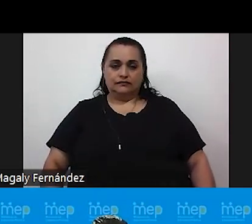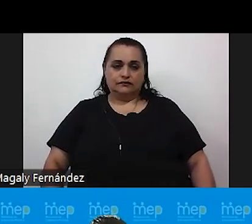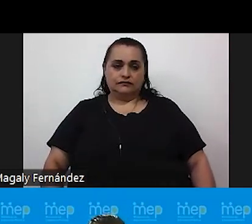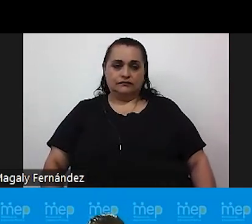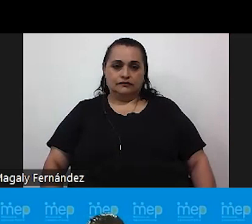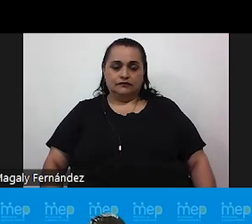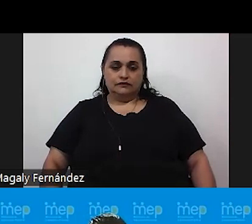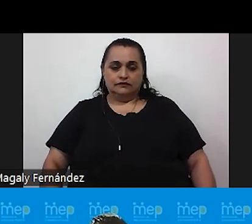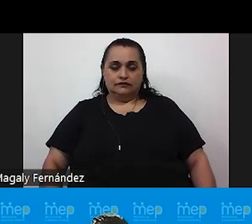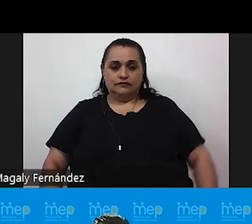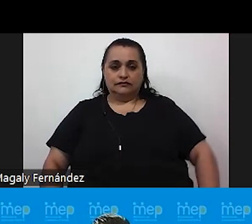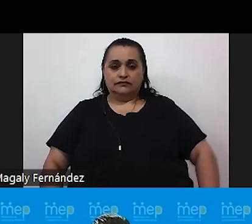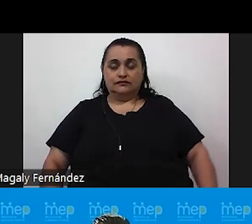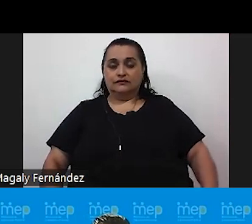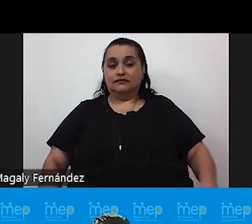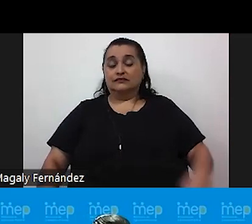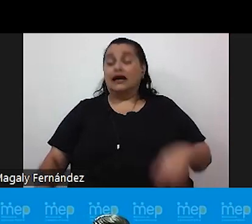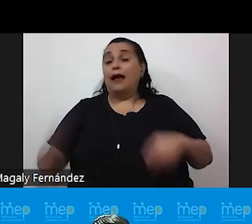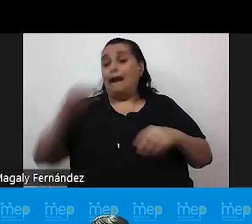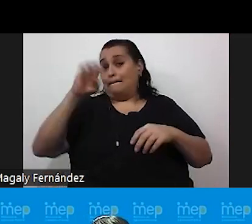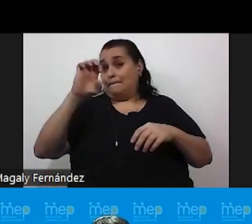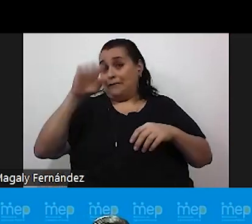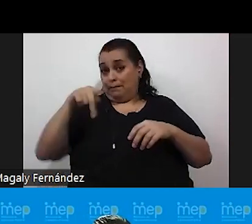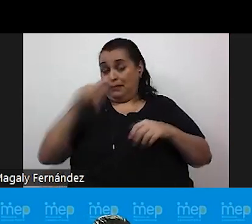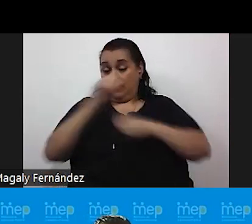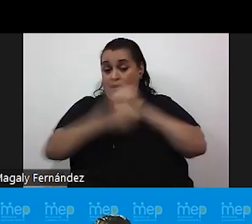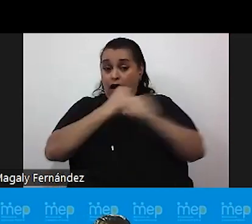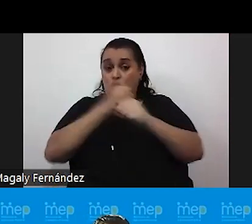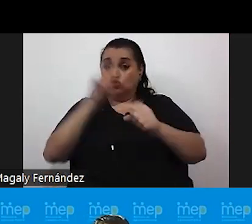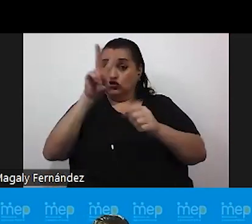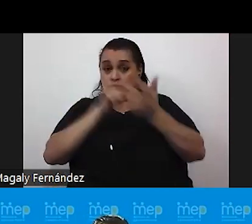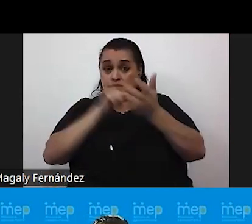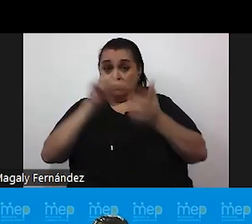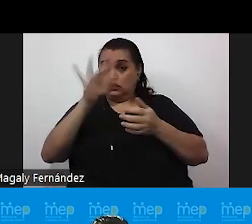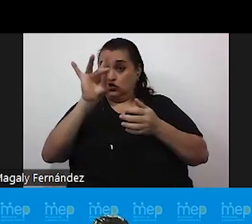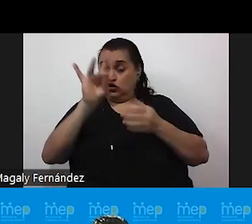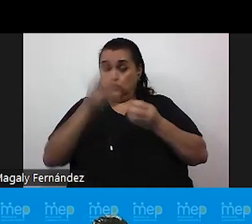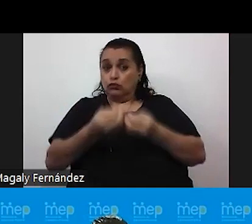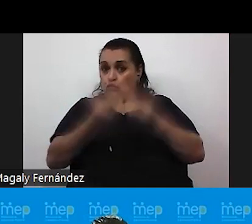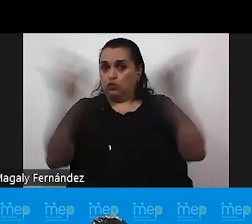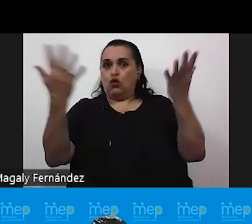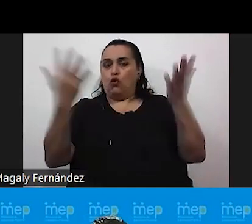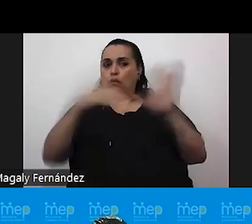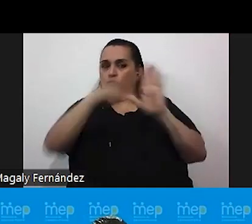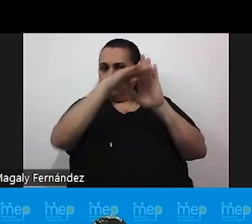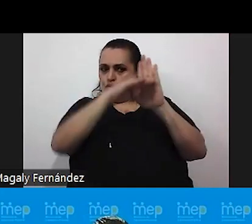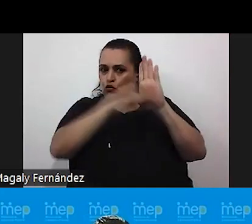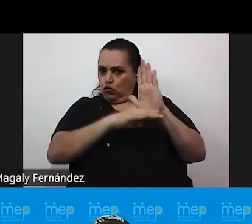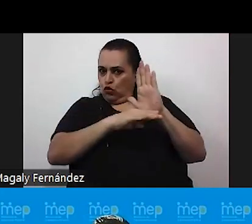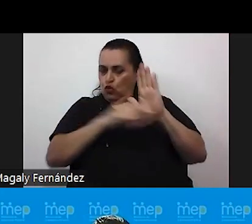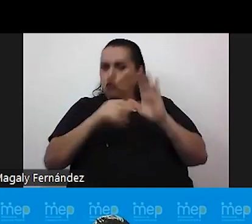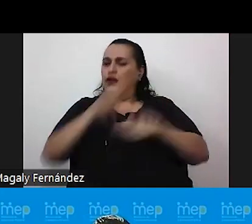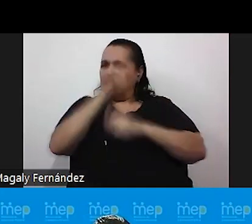Acá, iniciando el MEP en el año 2018, publicó un protocolo específico